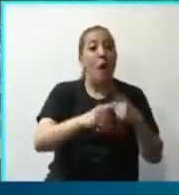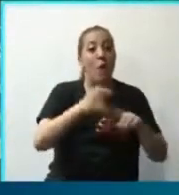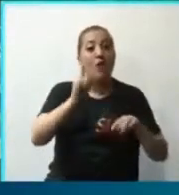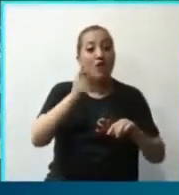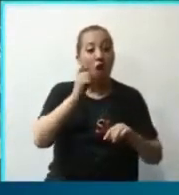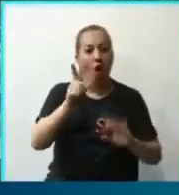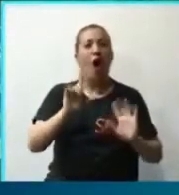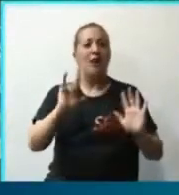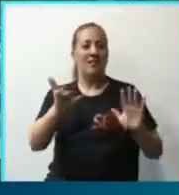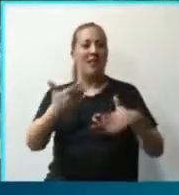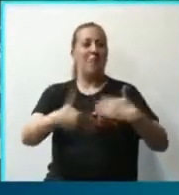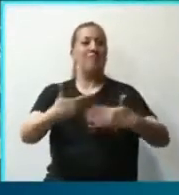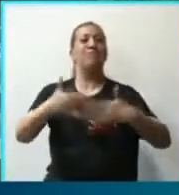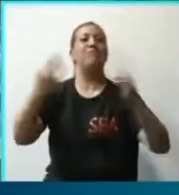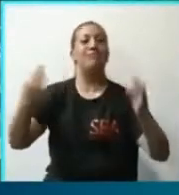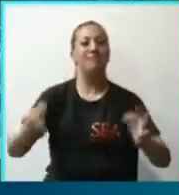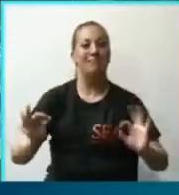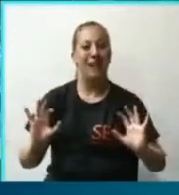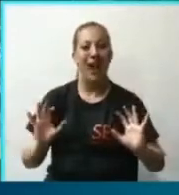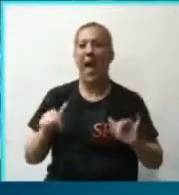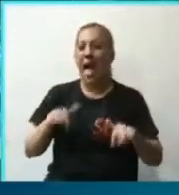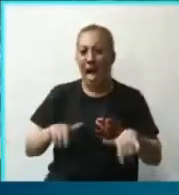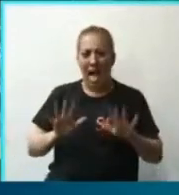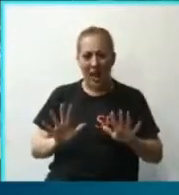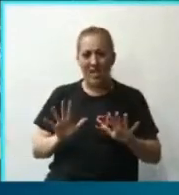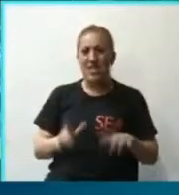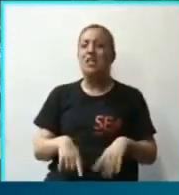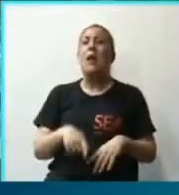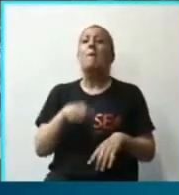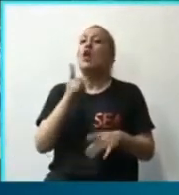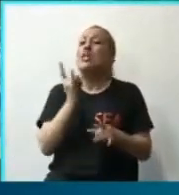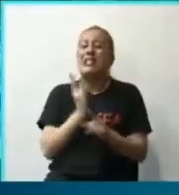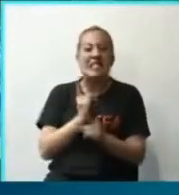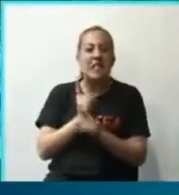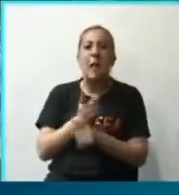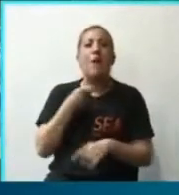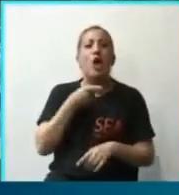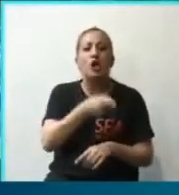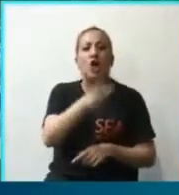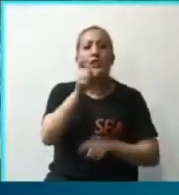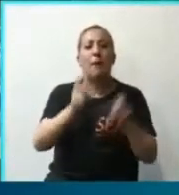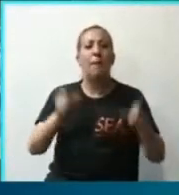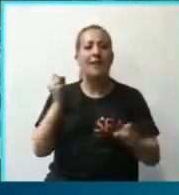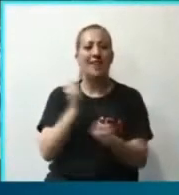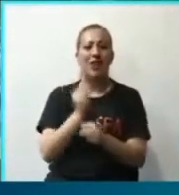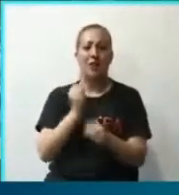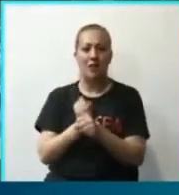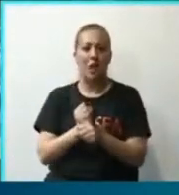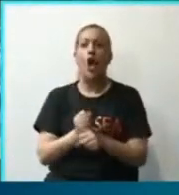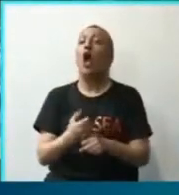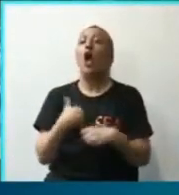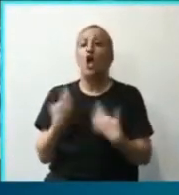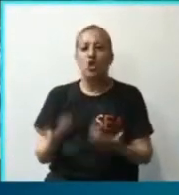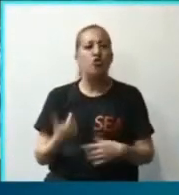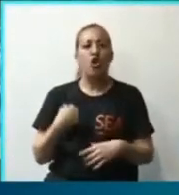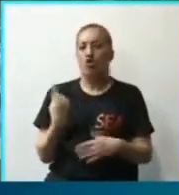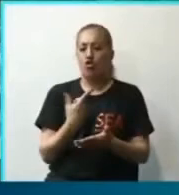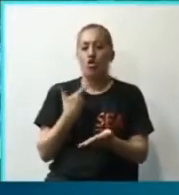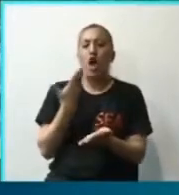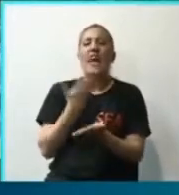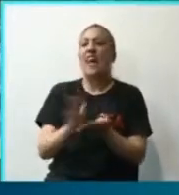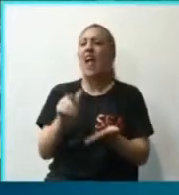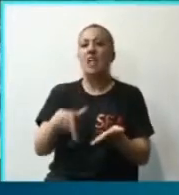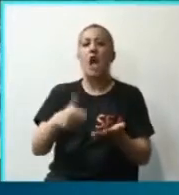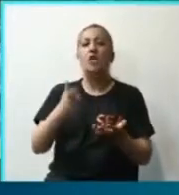Eso es que están festejando acá. Pero siempre a costa del trabajador. Entonces nosotros vamos no solamente a rechazar hoy este presupuesto